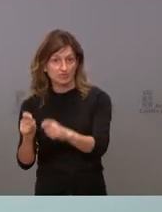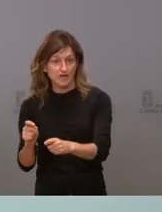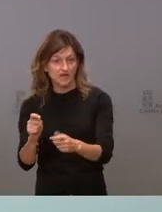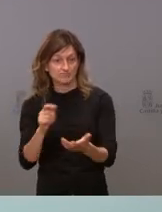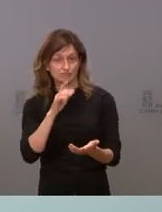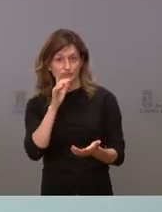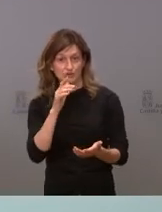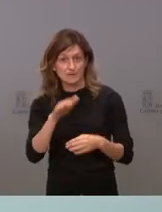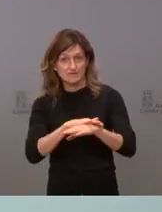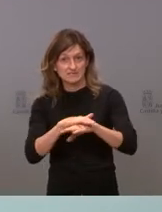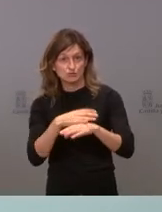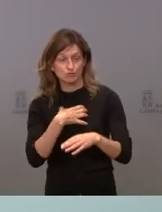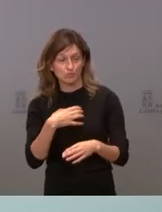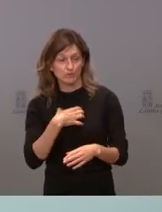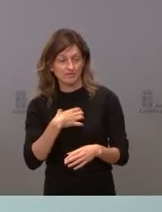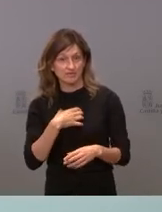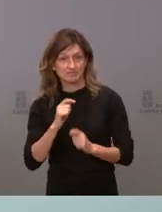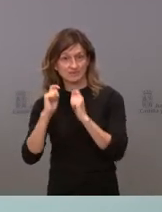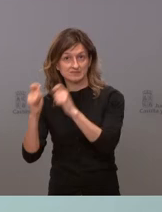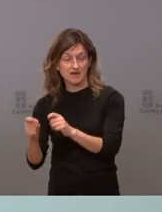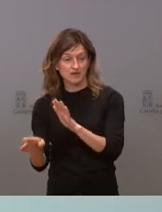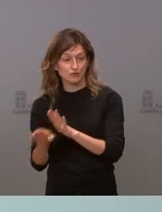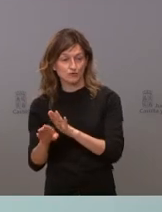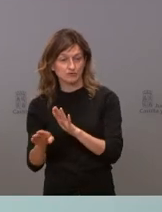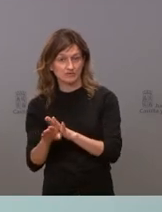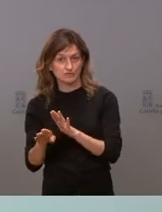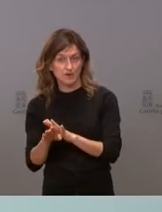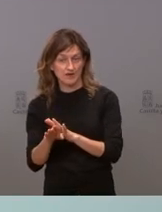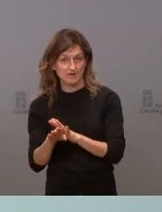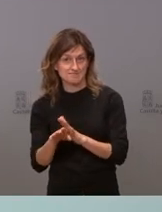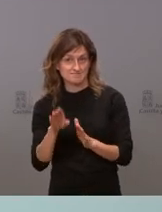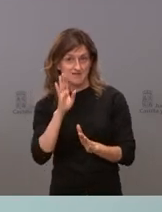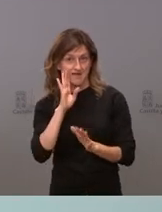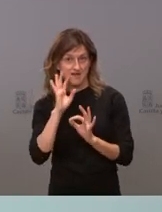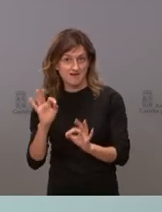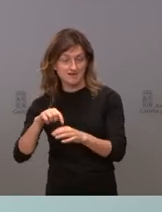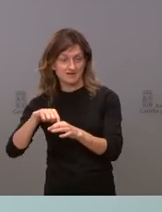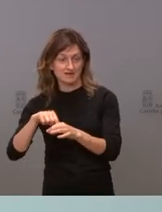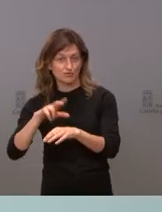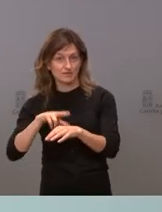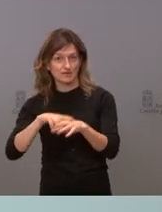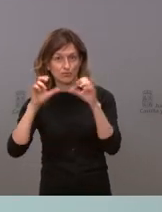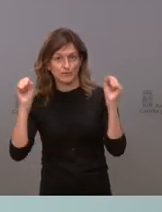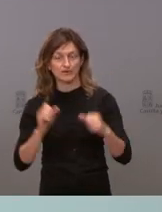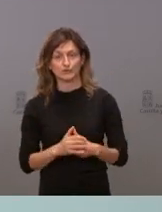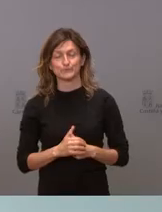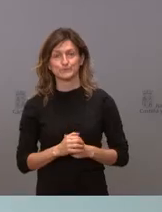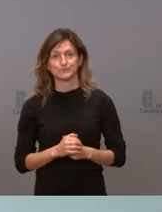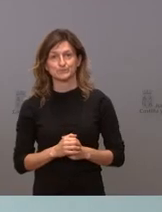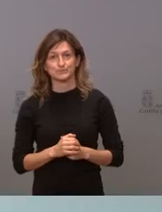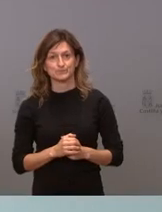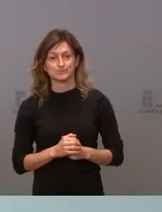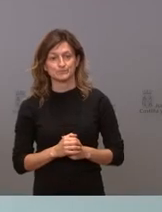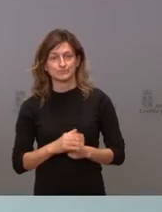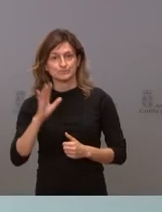no puede llegar a ministro, pues continuar aquí, con el gran disgusto que parece ser del delegado de Gobierno. Sí, buenos